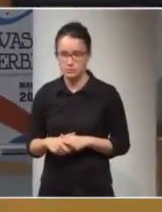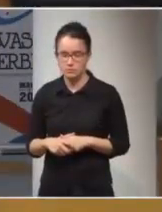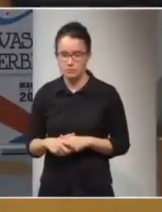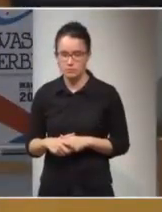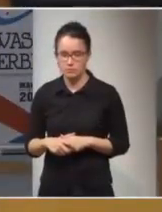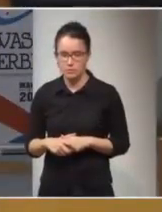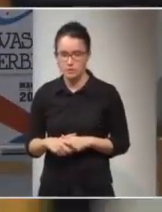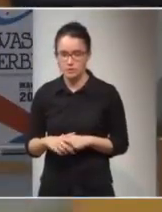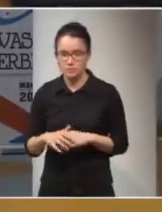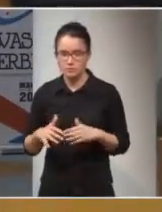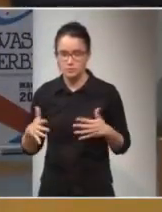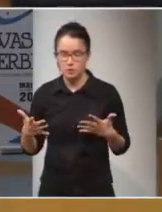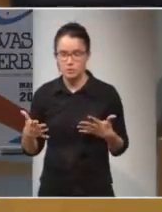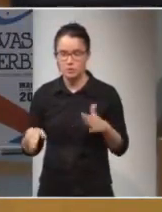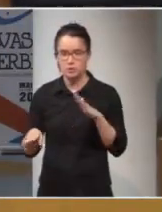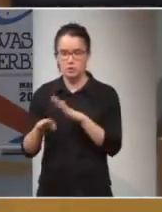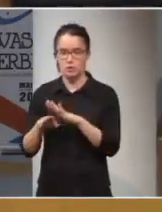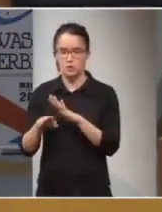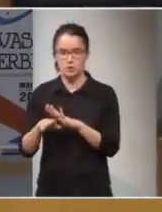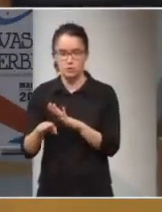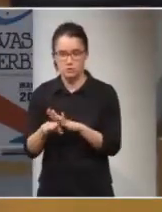Bueno, vamos a seguir.